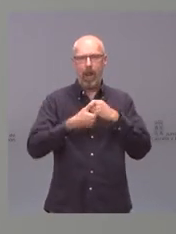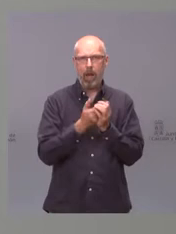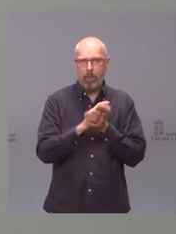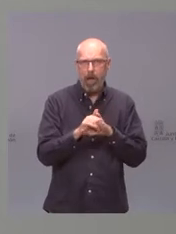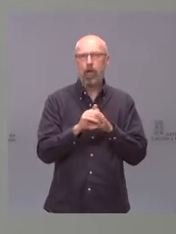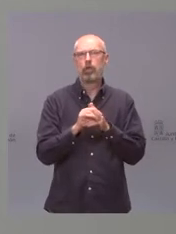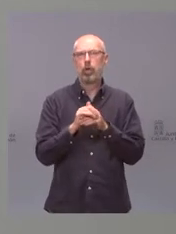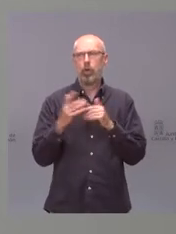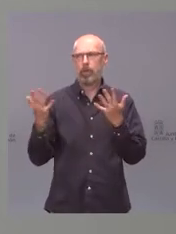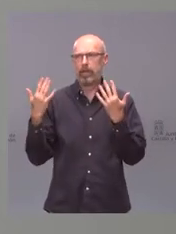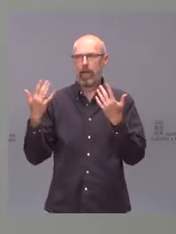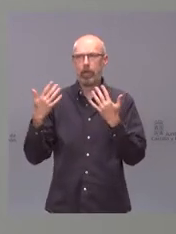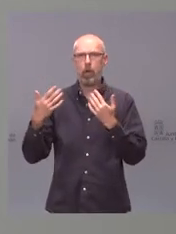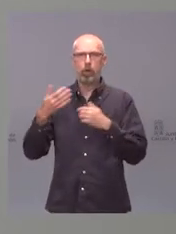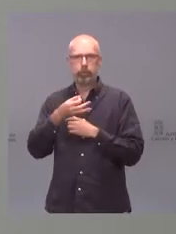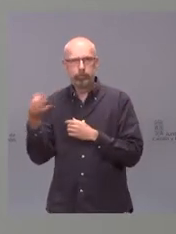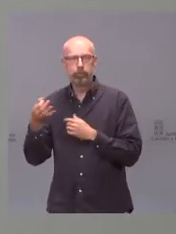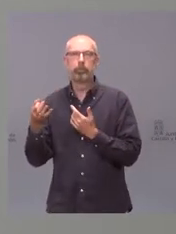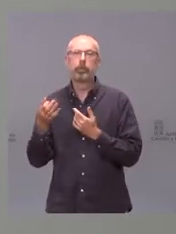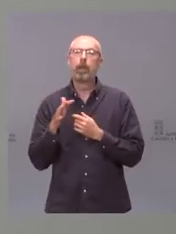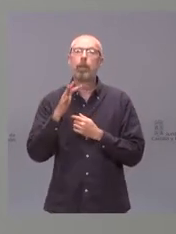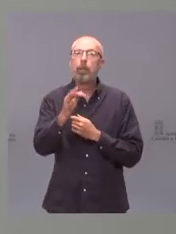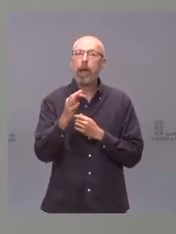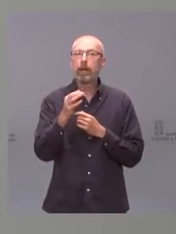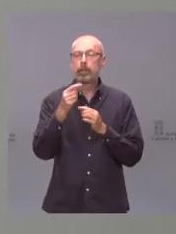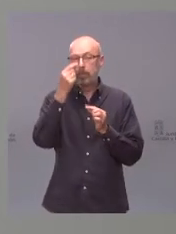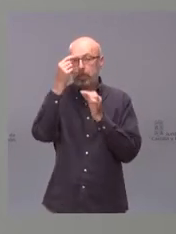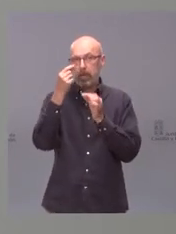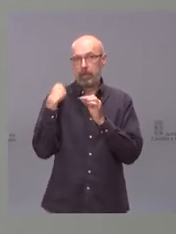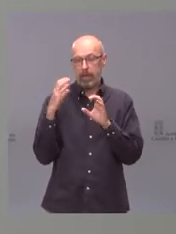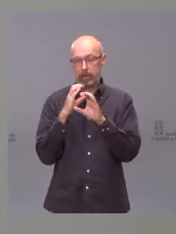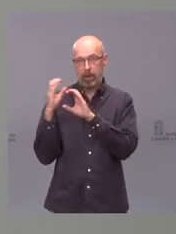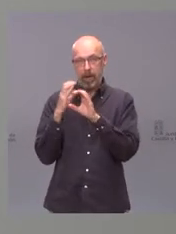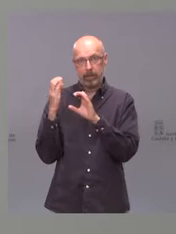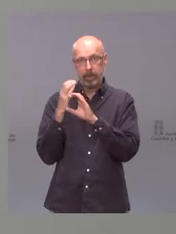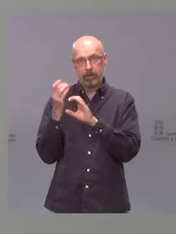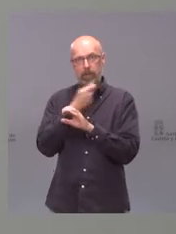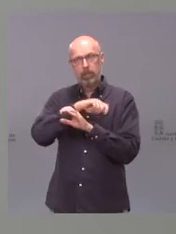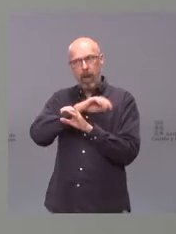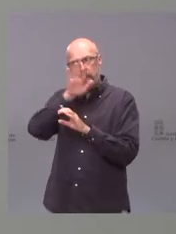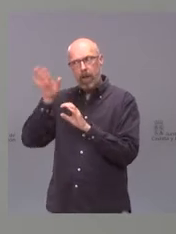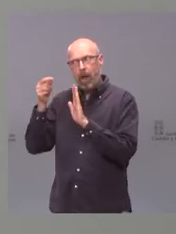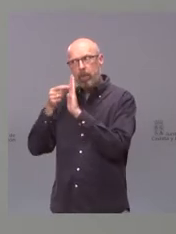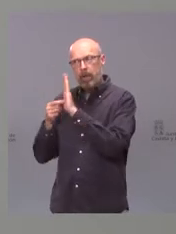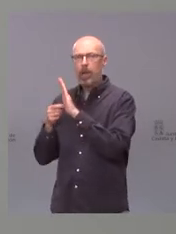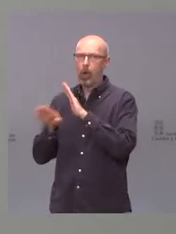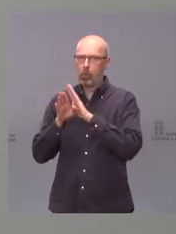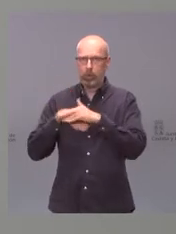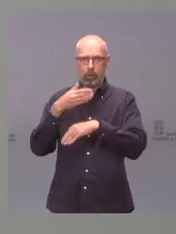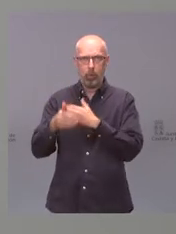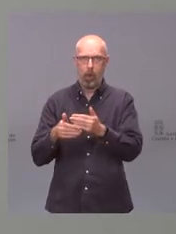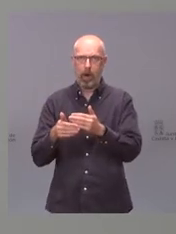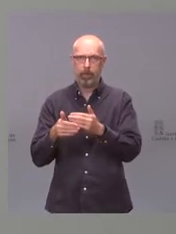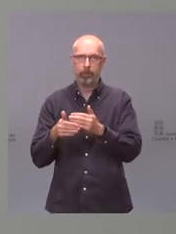se unen las medidas no sanitarias que se han mantenido durante toda la Semana Santa en todo el país y que con el acuerdo de hoy progresan en varios